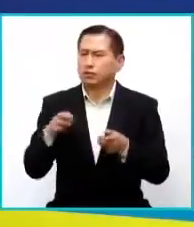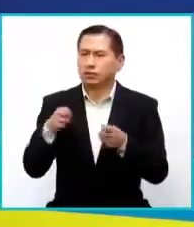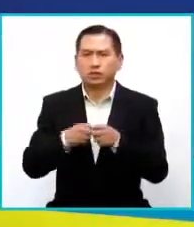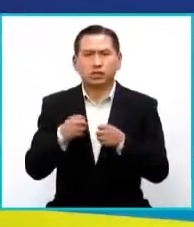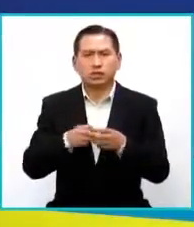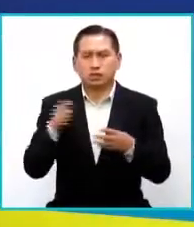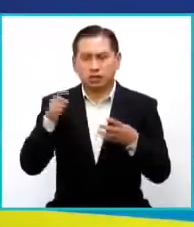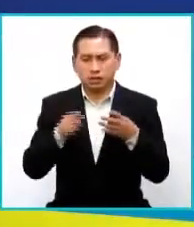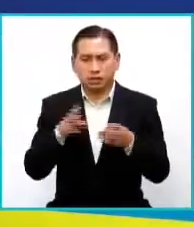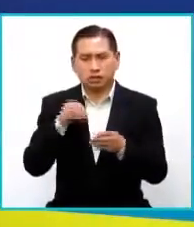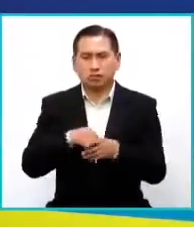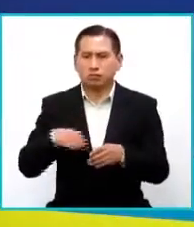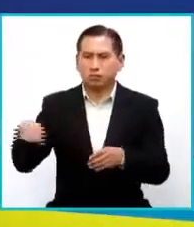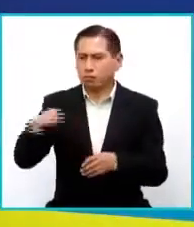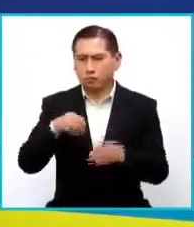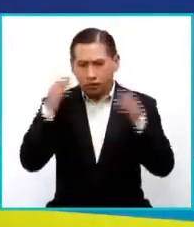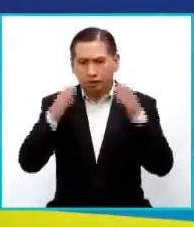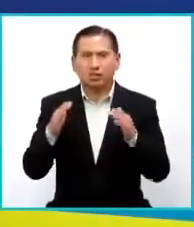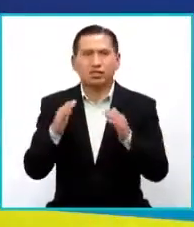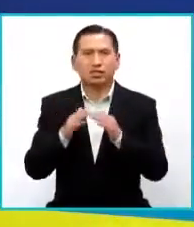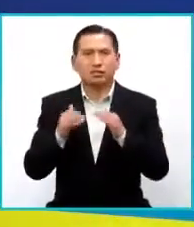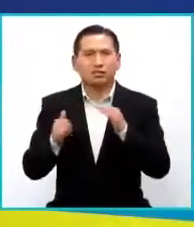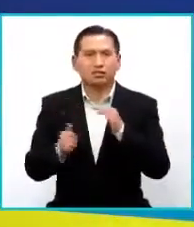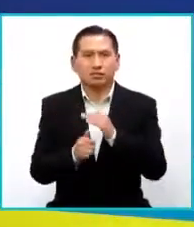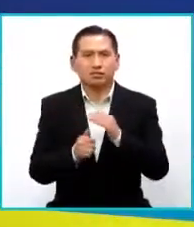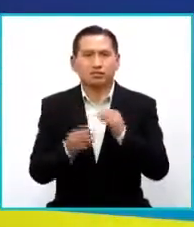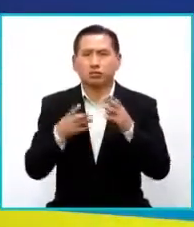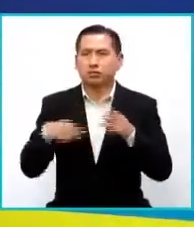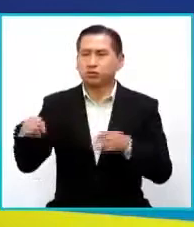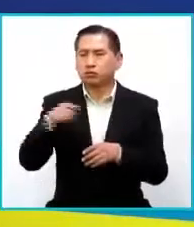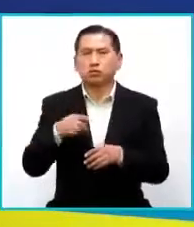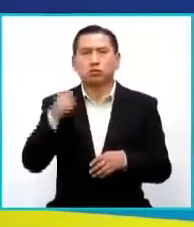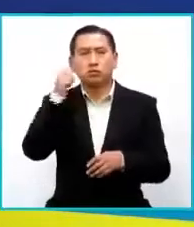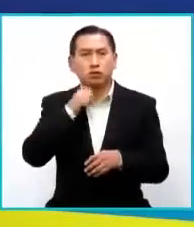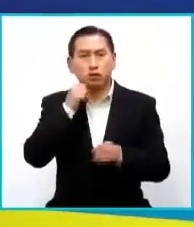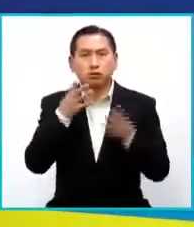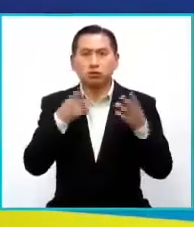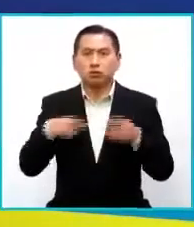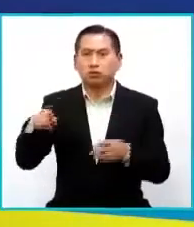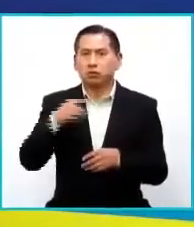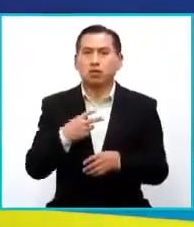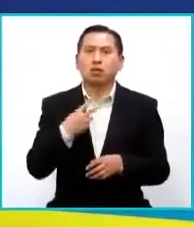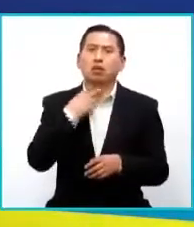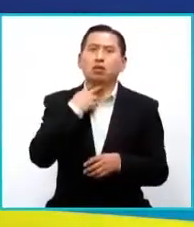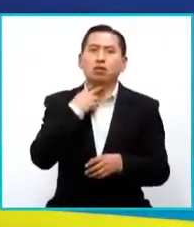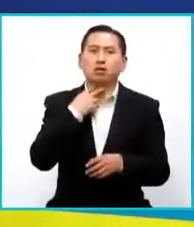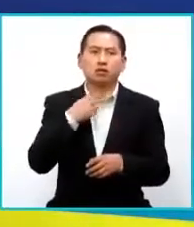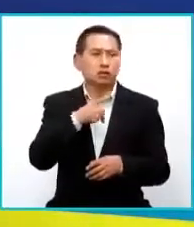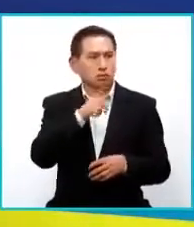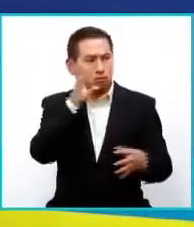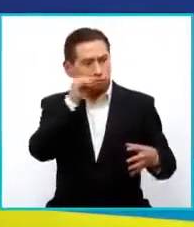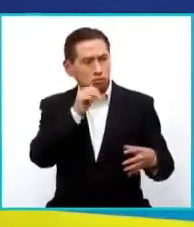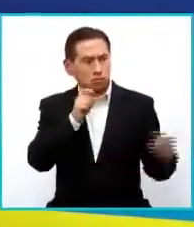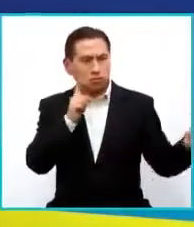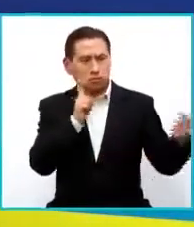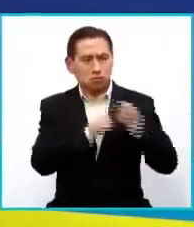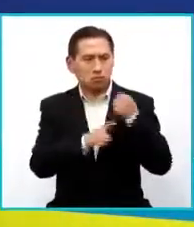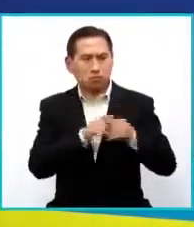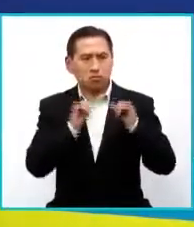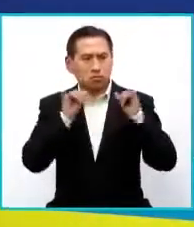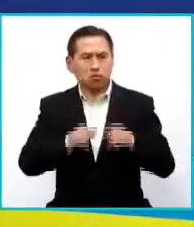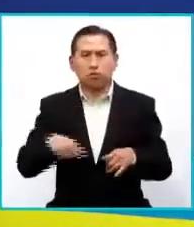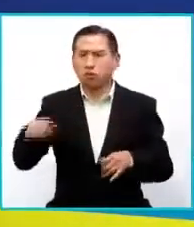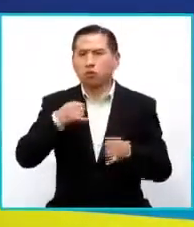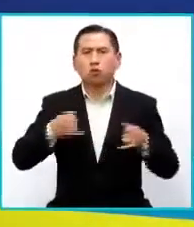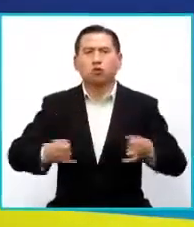también el meternos en casa y en muchos casos para muchas mujeres, lamentablemente, el tener que convivir con su agresor o para muchos